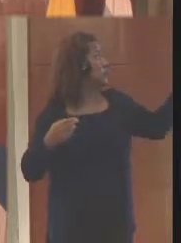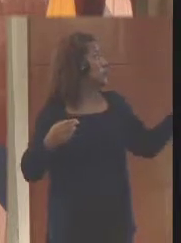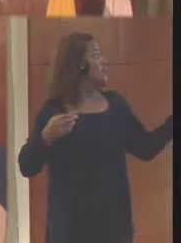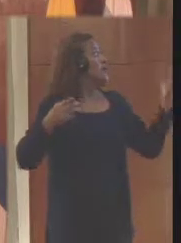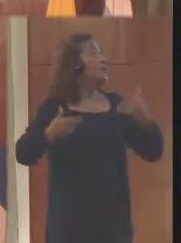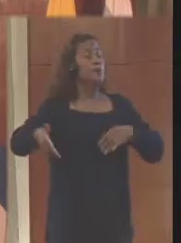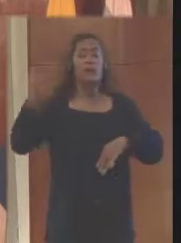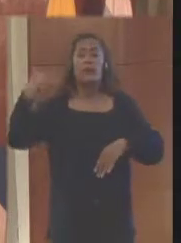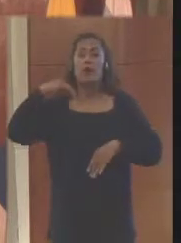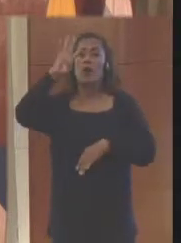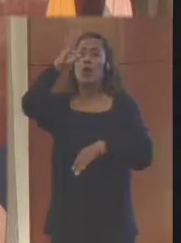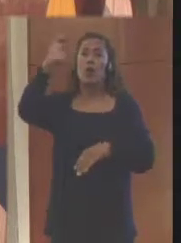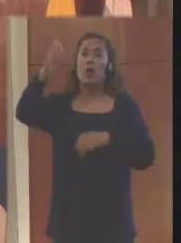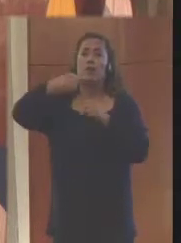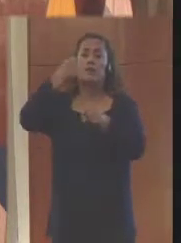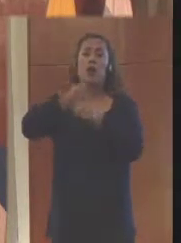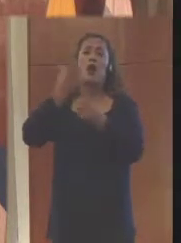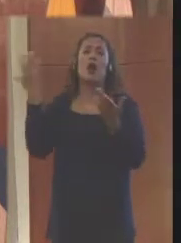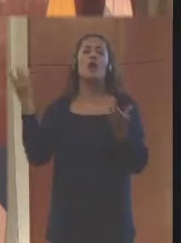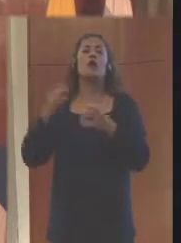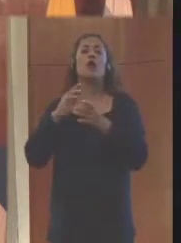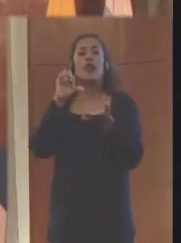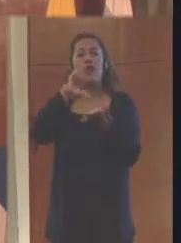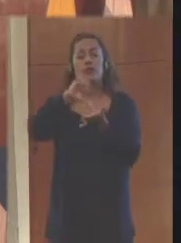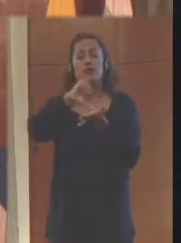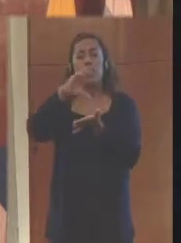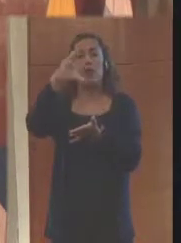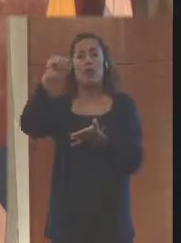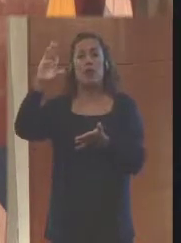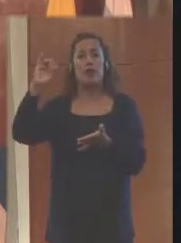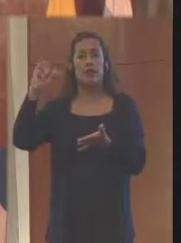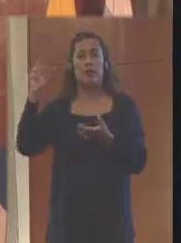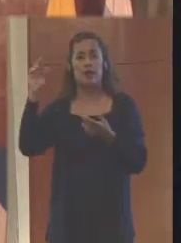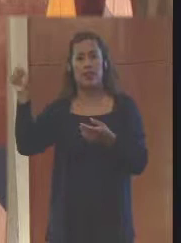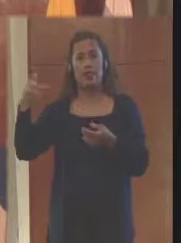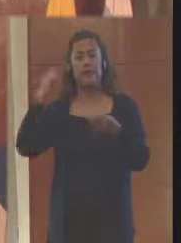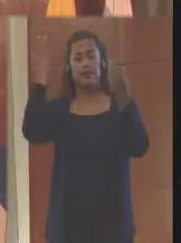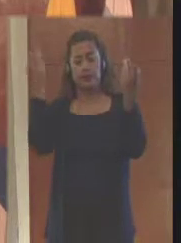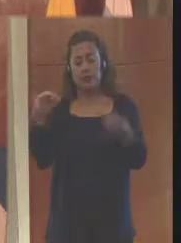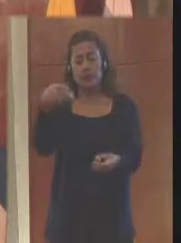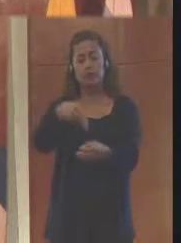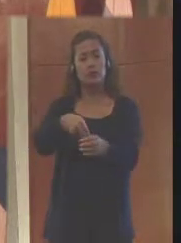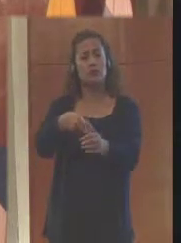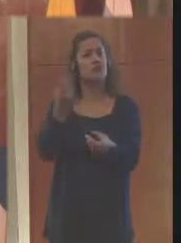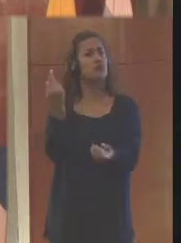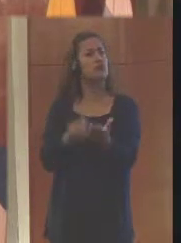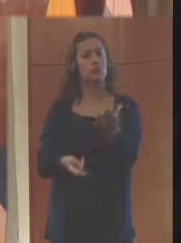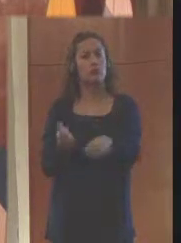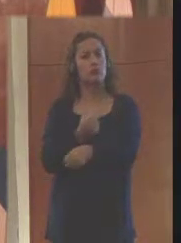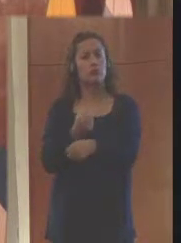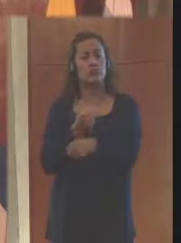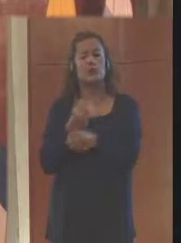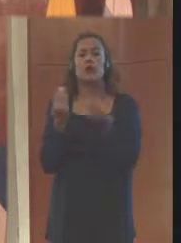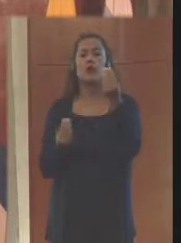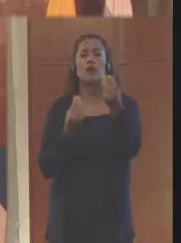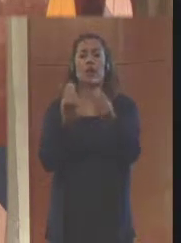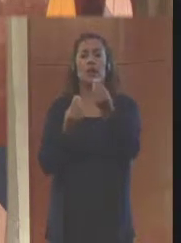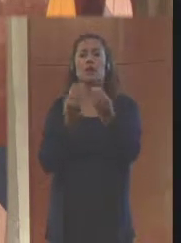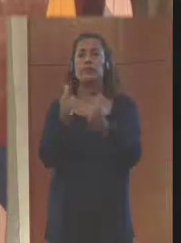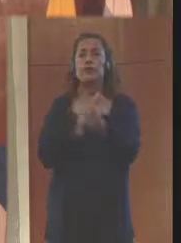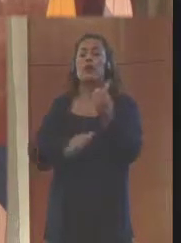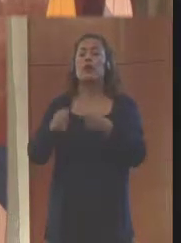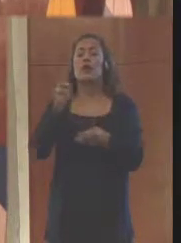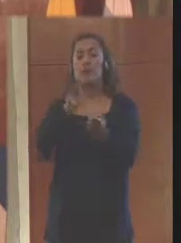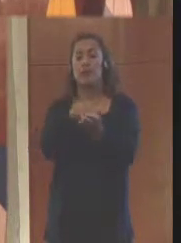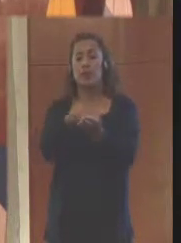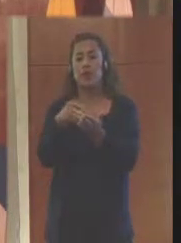existe hace más de 40 años en Cartagena de Indias, dedicada a la labor social. La ANDI, pues un gremio empresarial, en algún momento